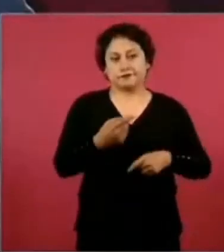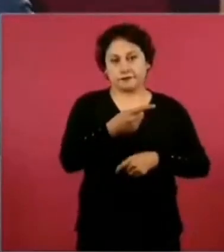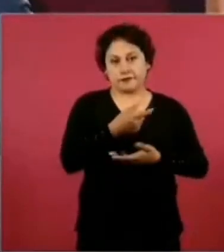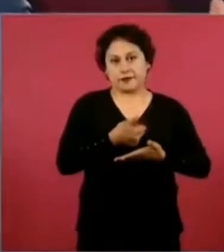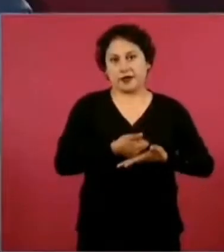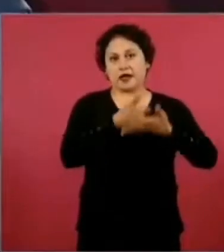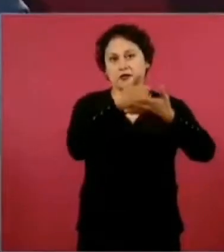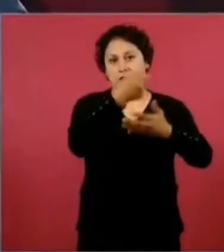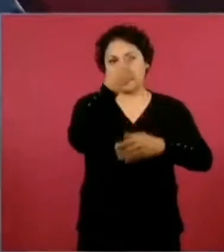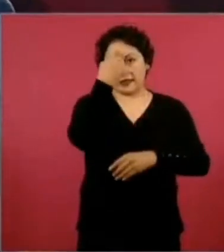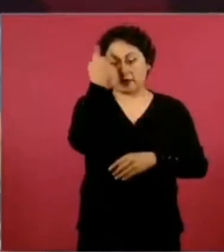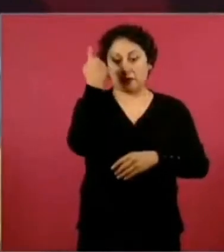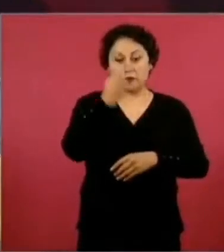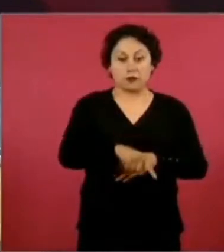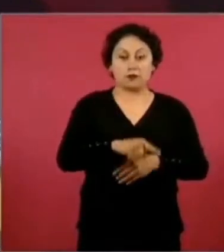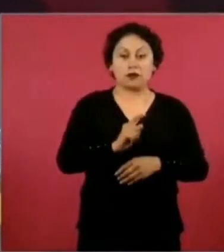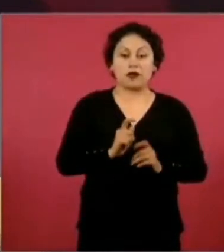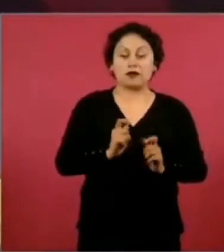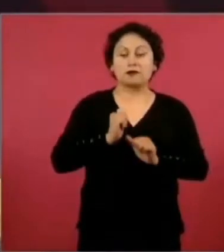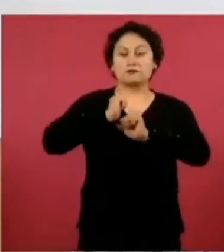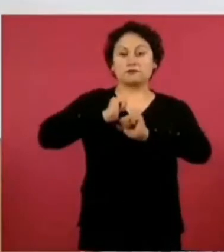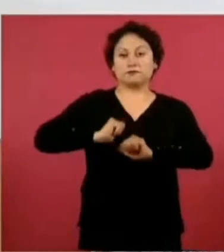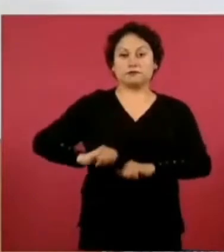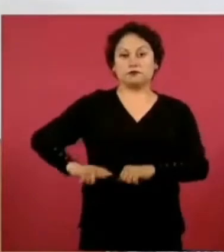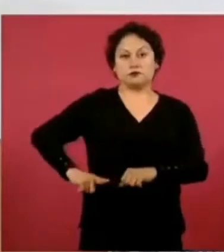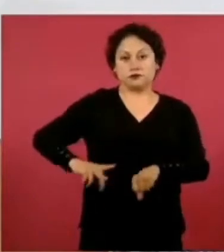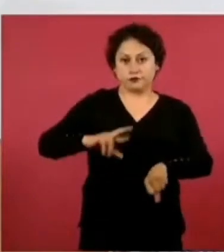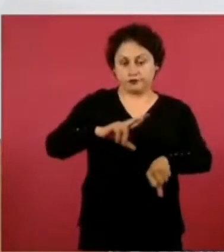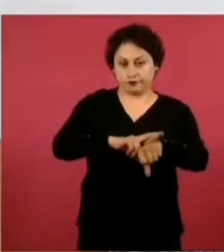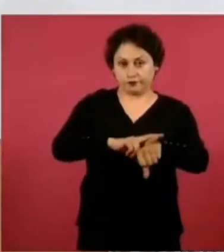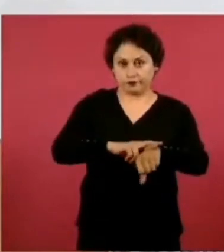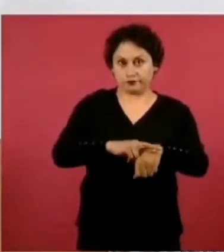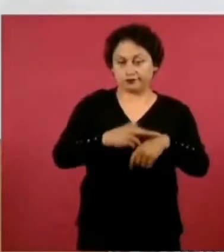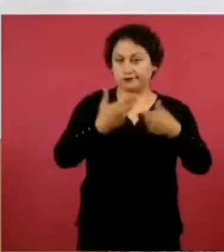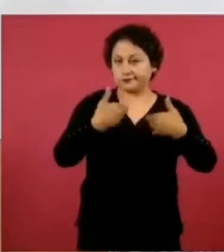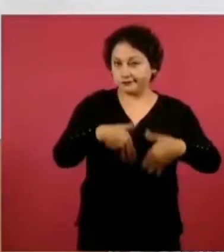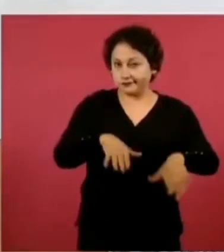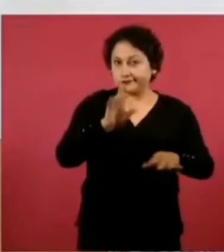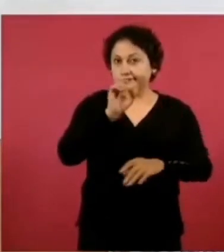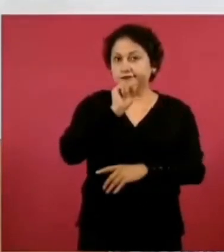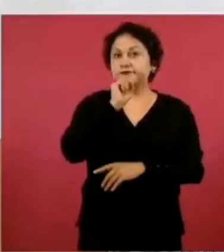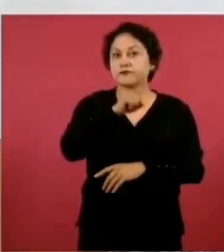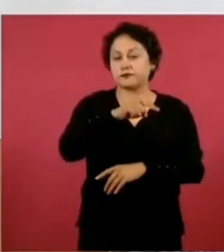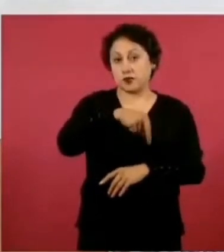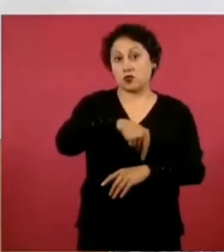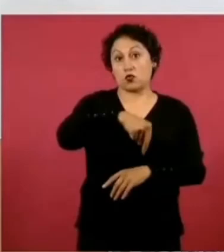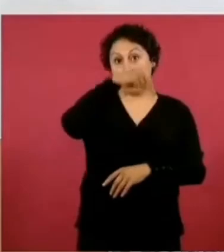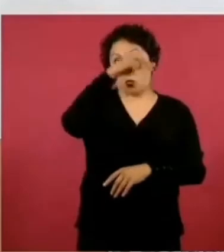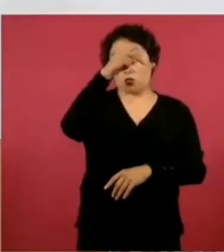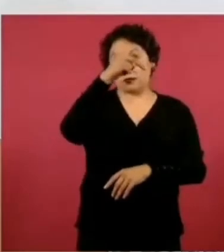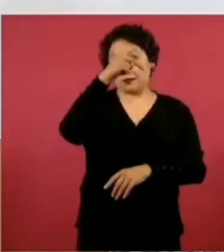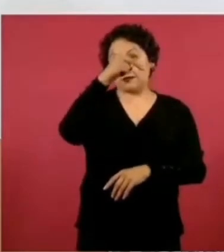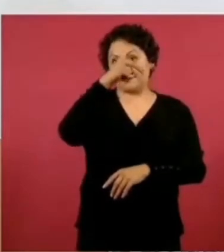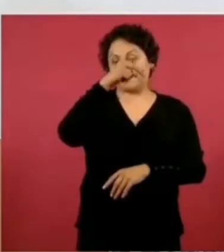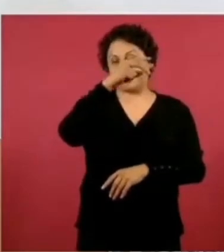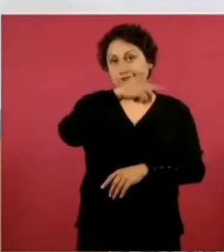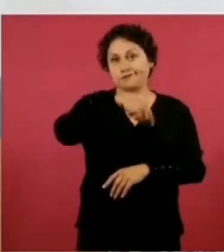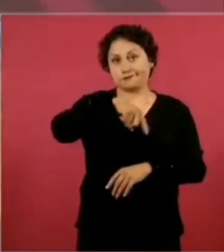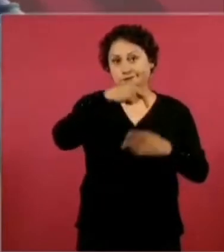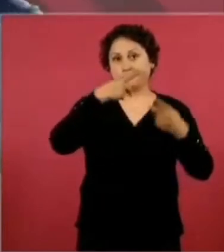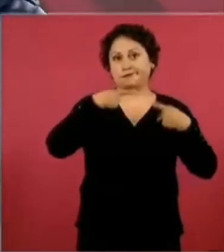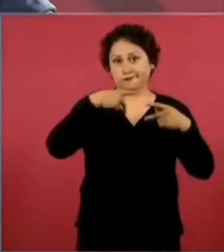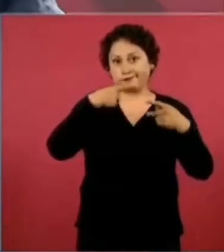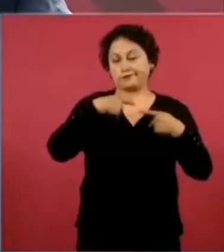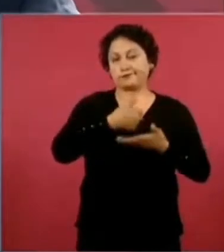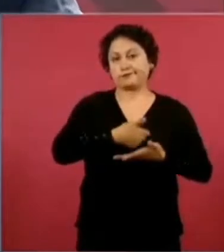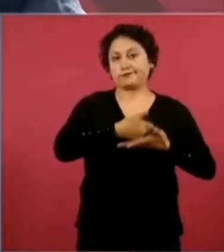incluso los del norte, y ya después